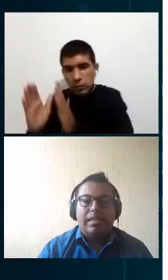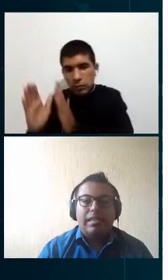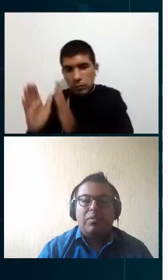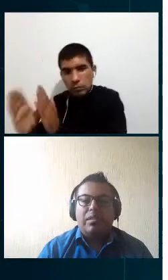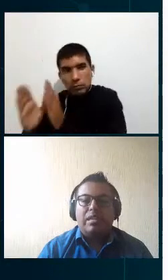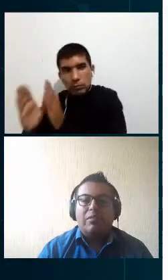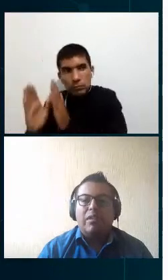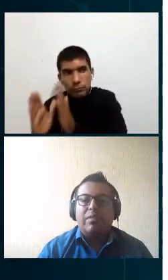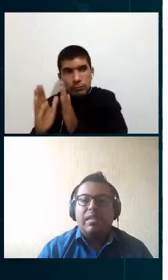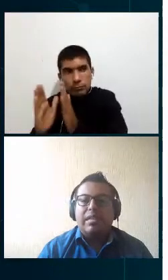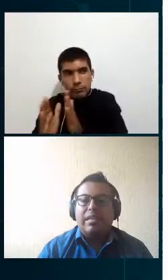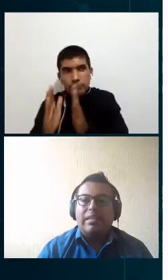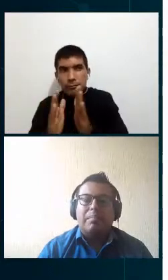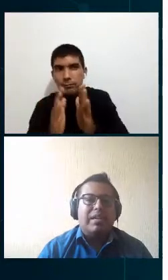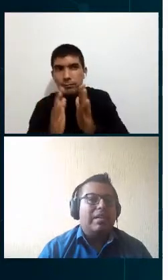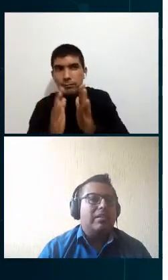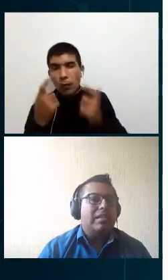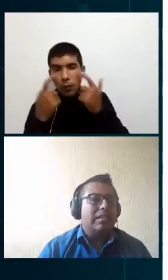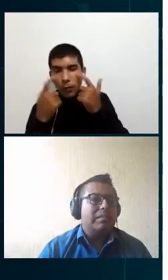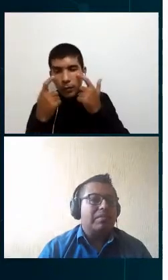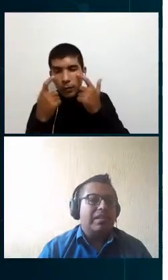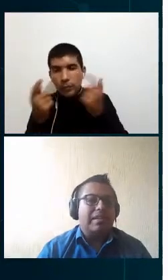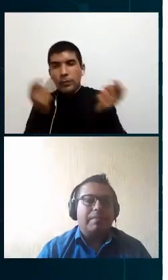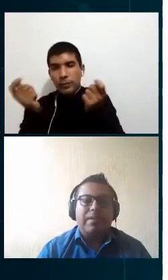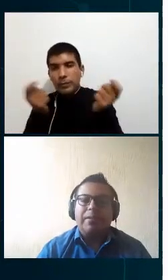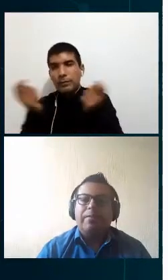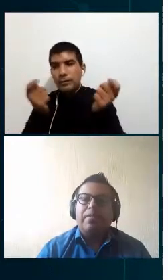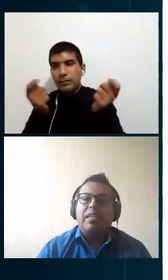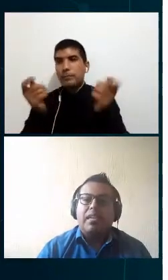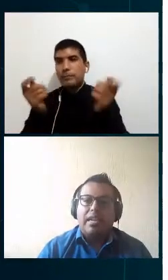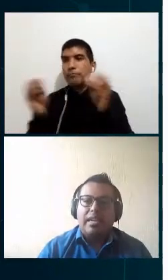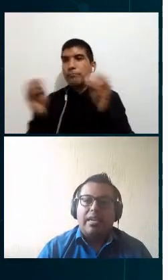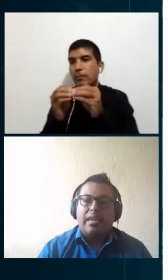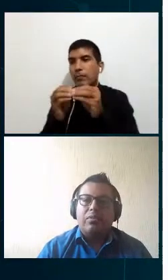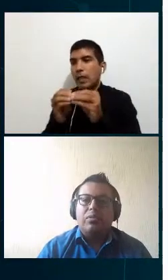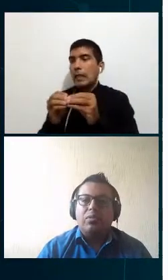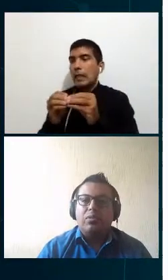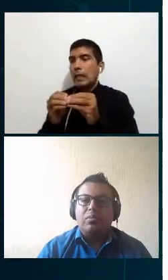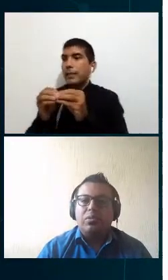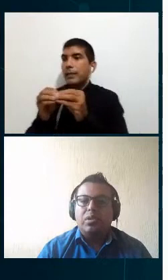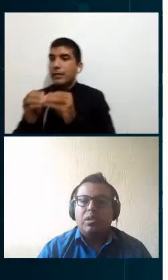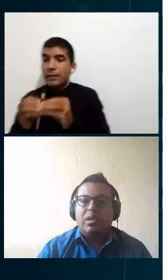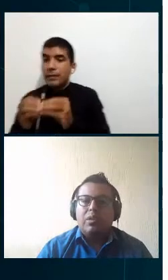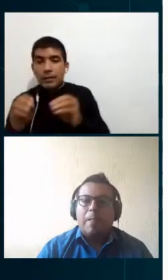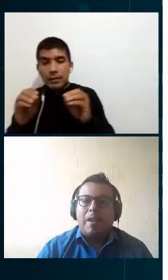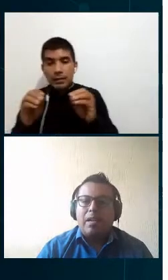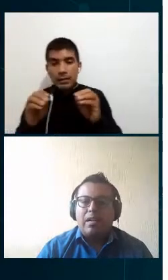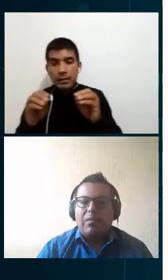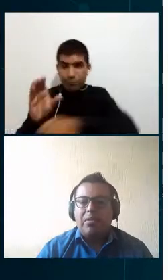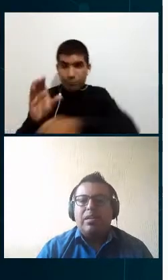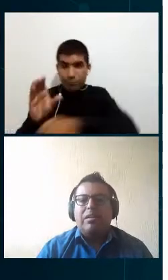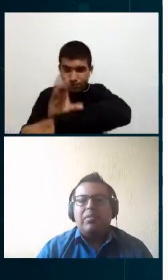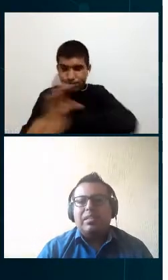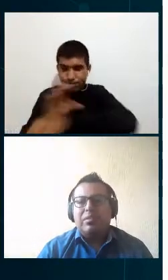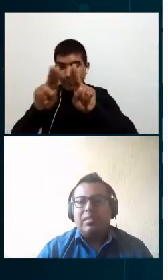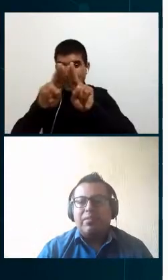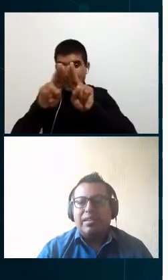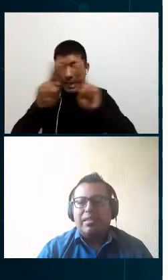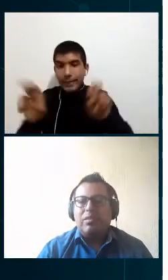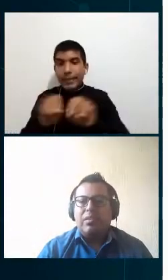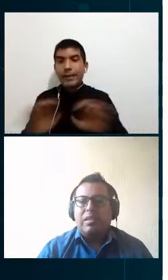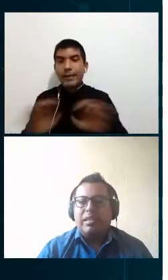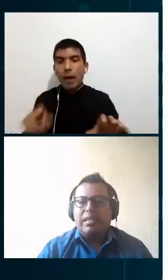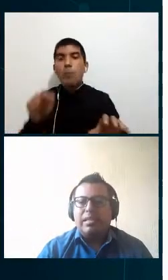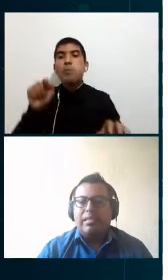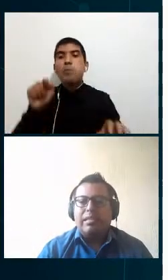hacia el portal web del cliente para que los clientes pudieran ver sus consumos luego en una segunda